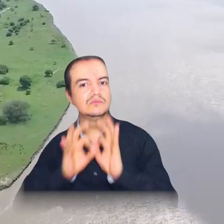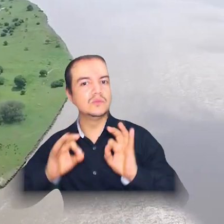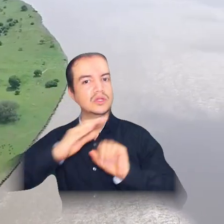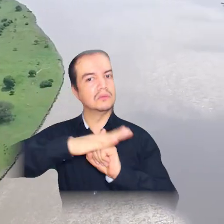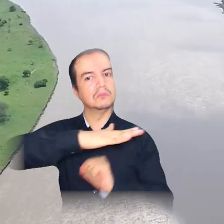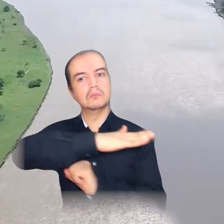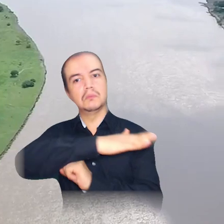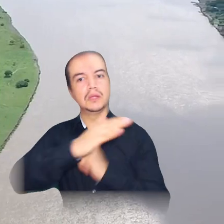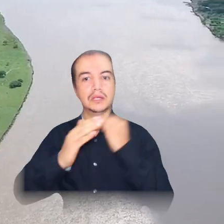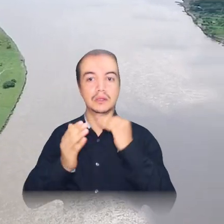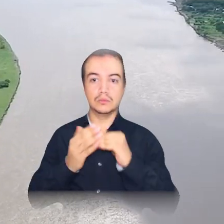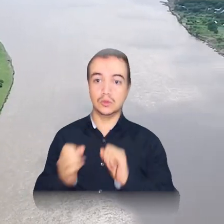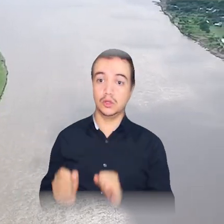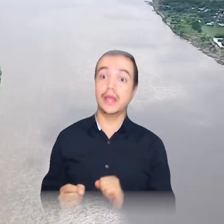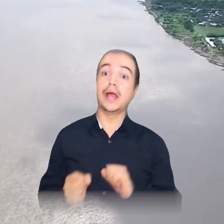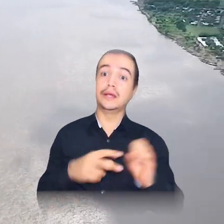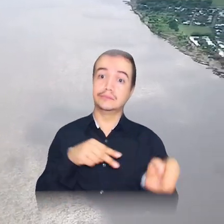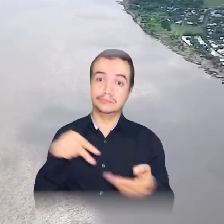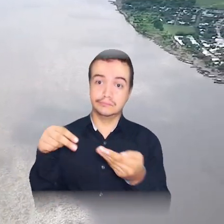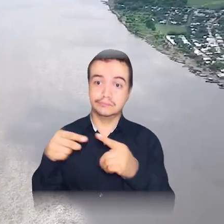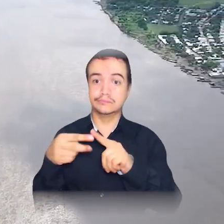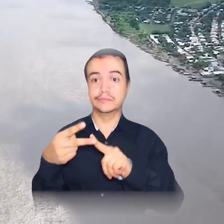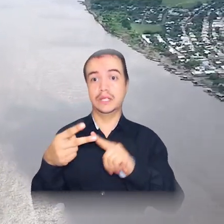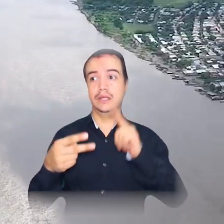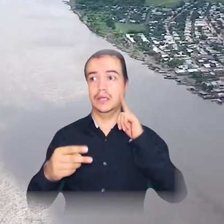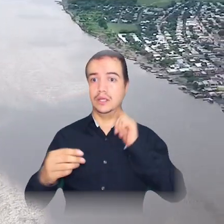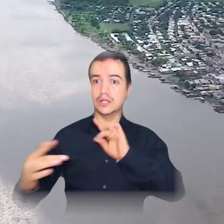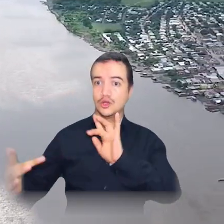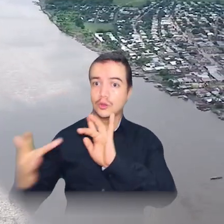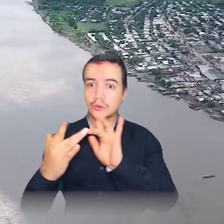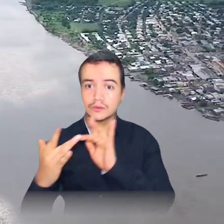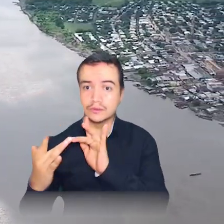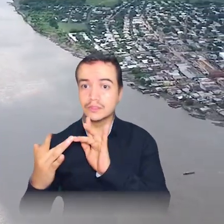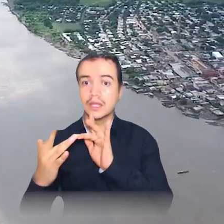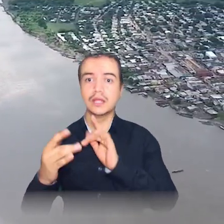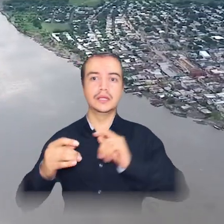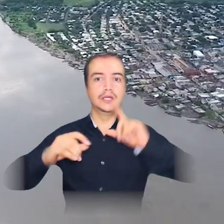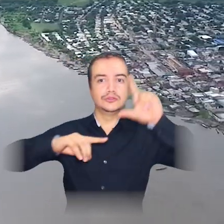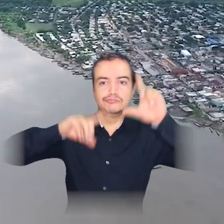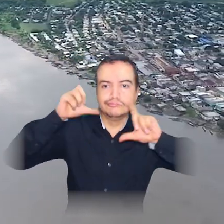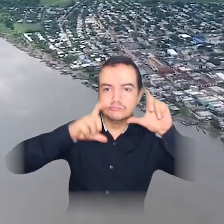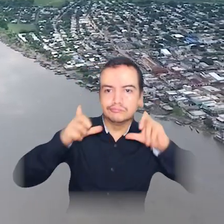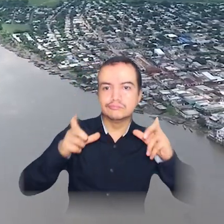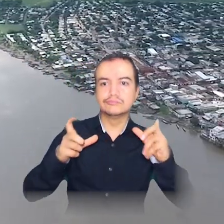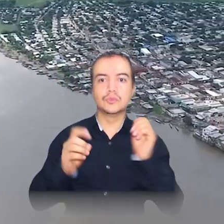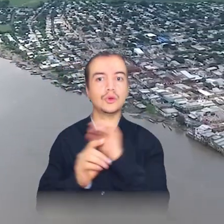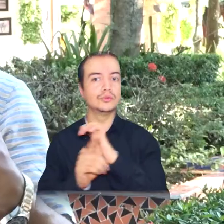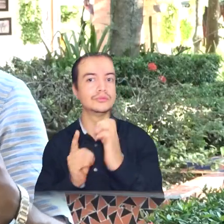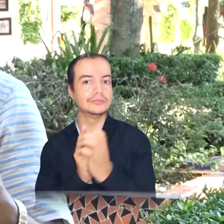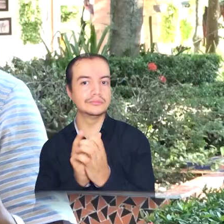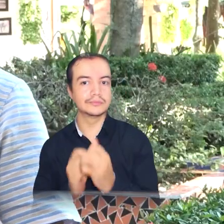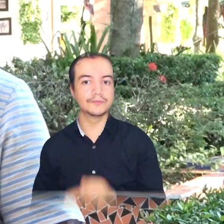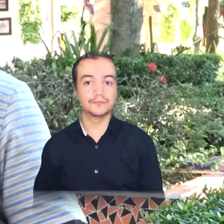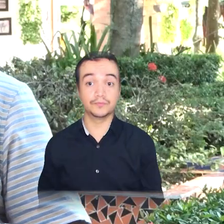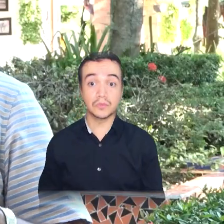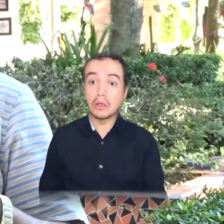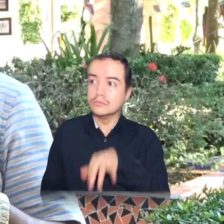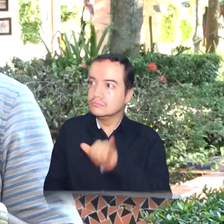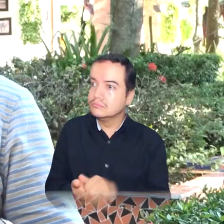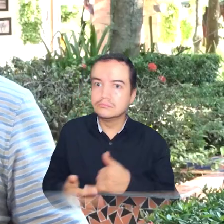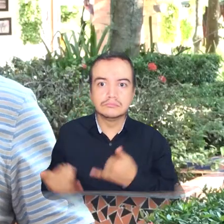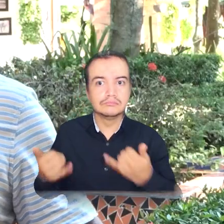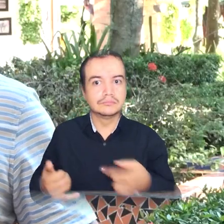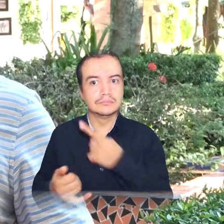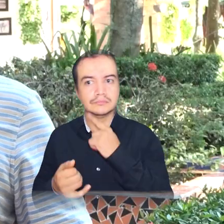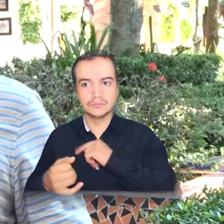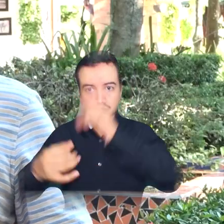fundamentales como la educación que es la base, como la conectividad, como el turismo, como la cultura. Y es que en ese enlace y en esa